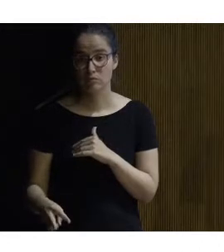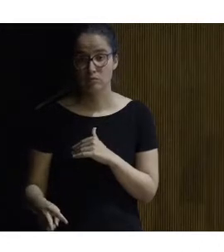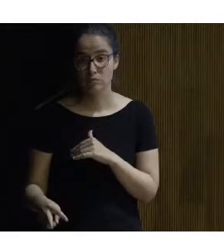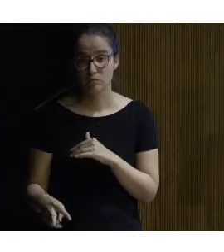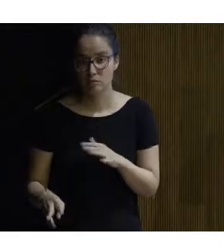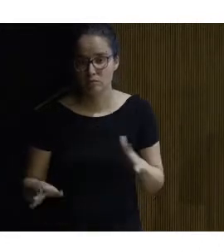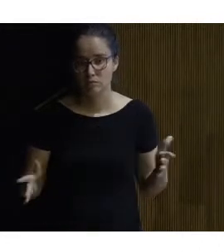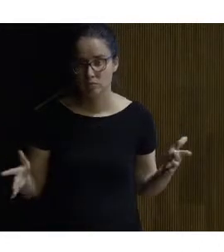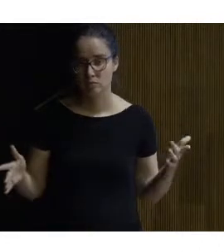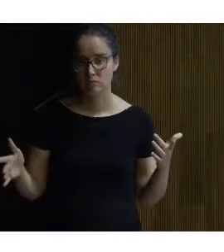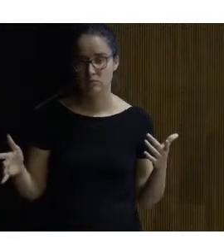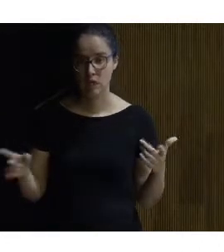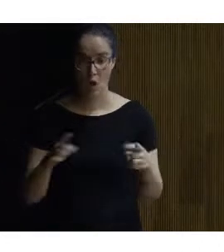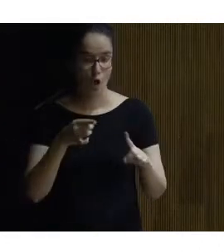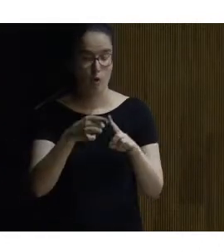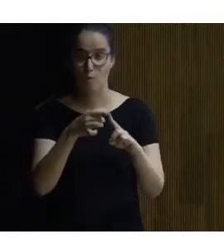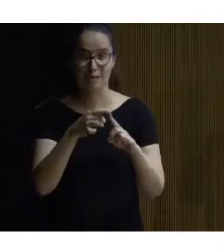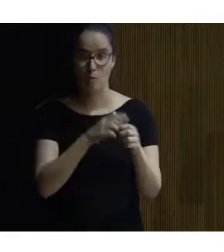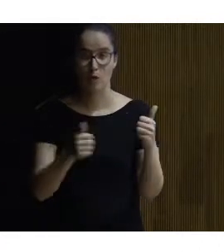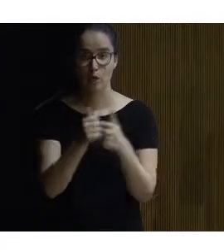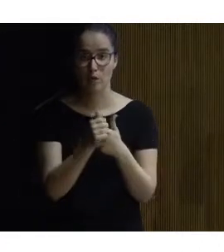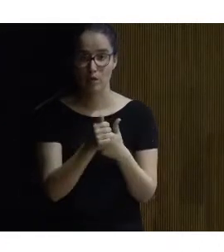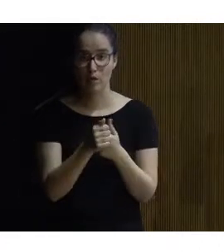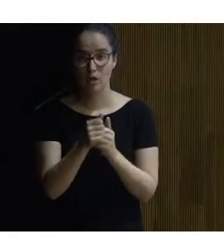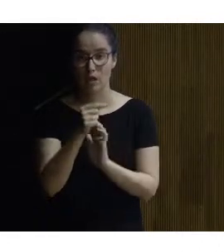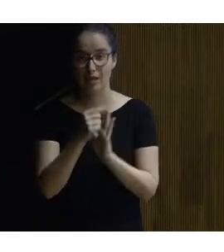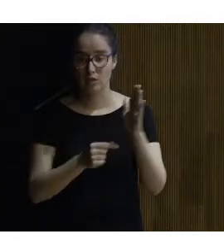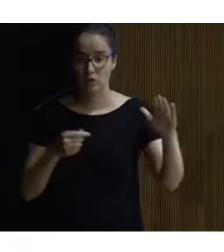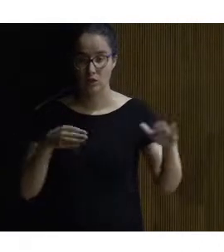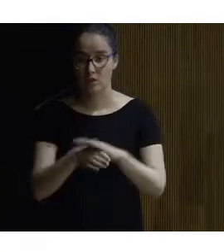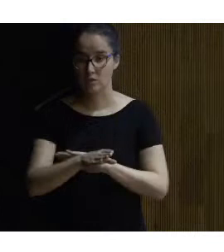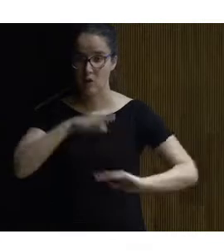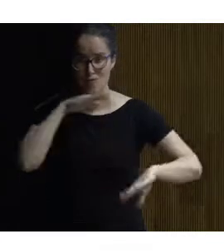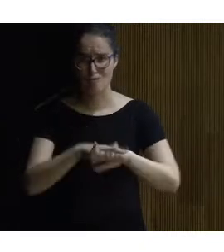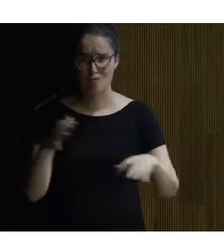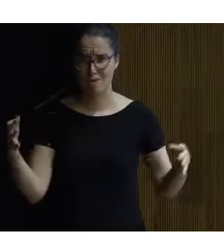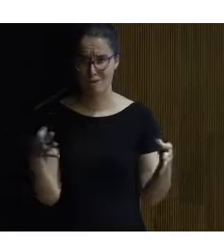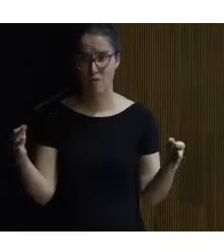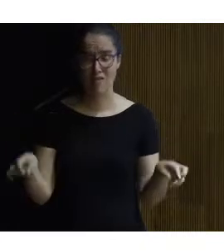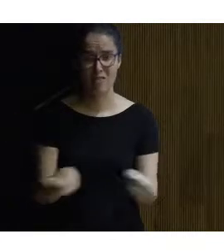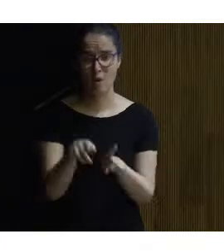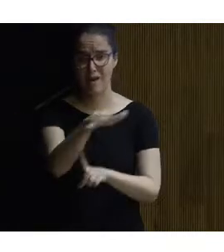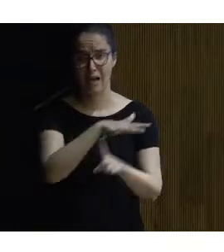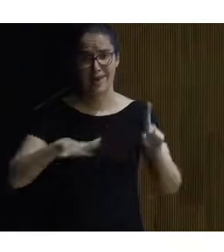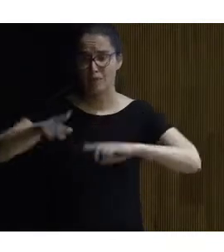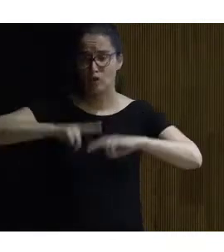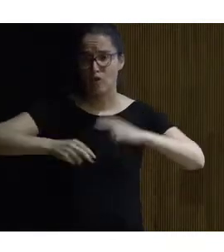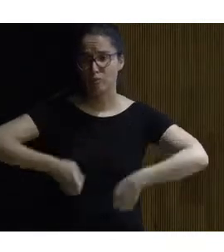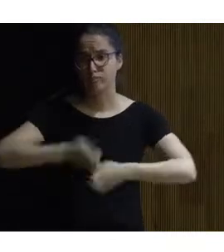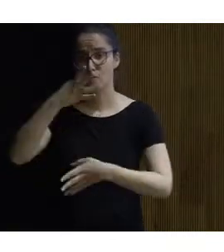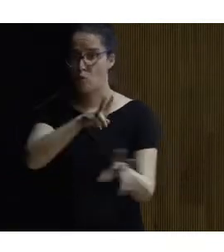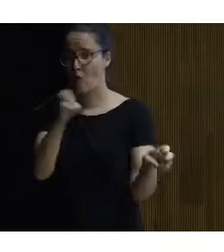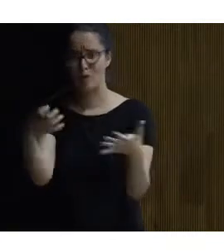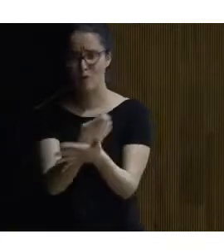el primer objetivo será que cumpla con los requisitos de accesibilidad que se tienen para cualquier entorno construido de nueva